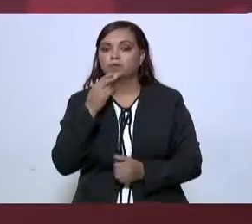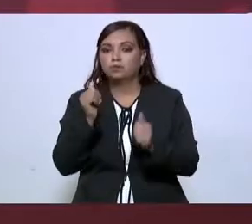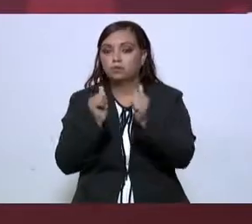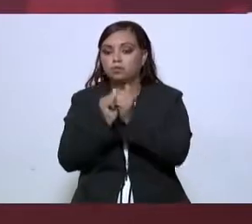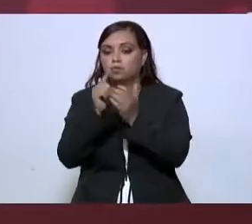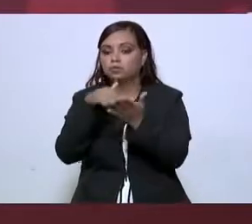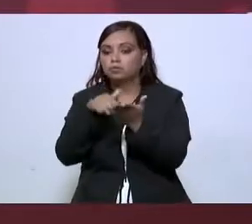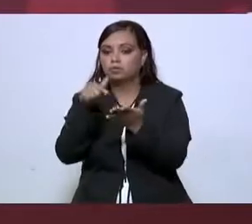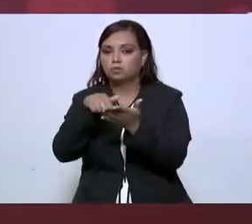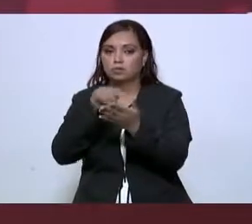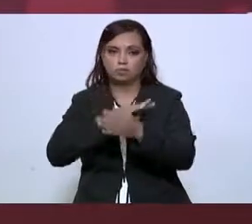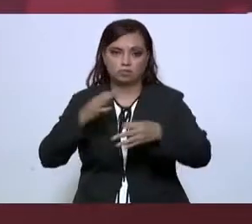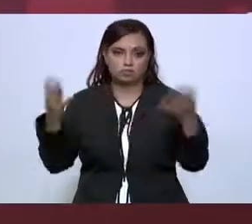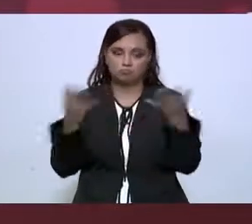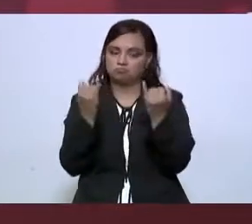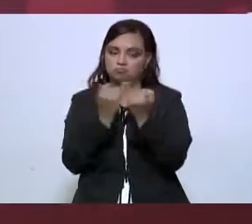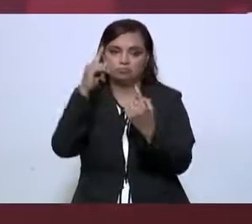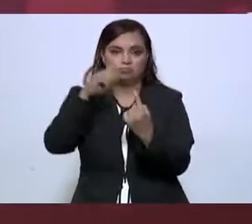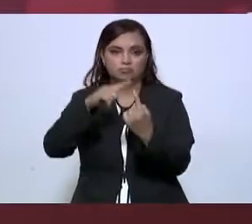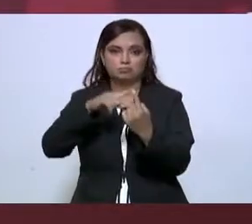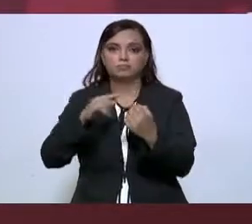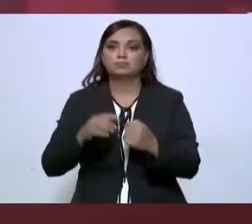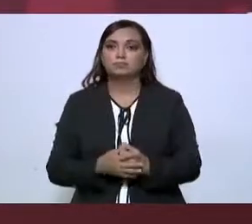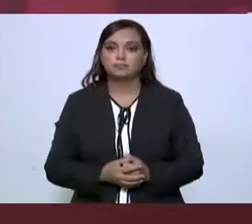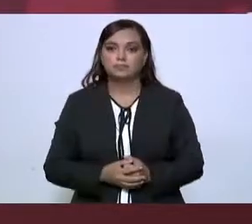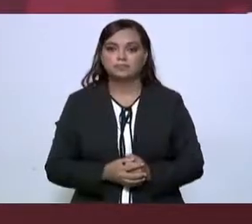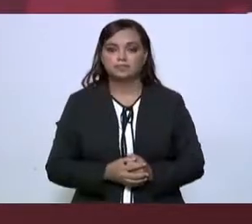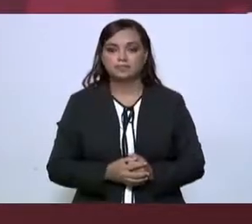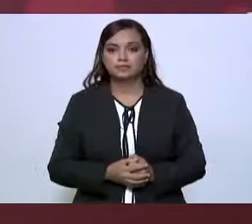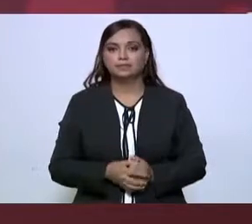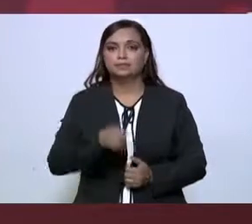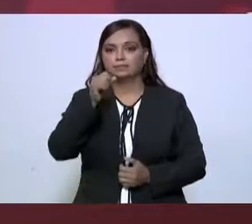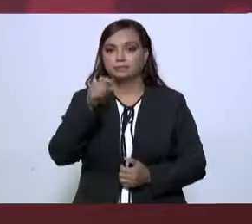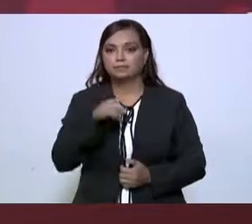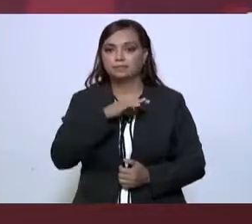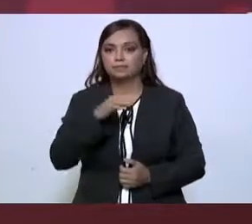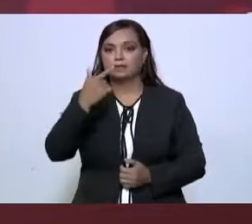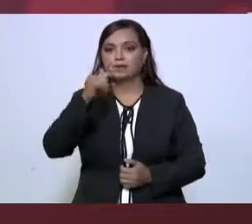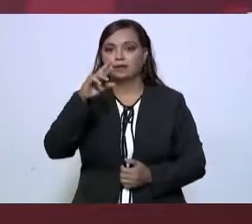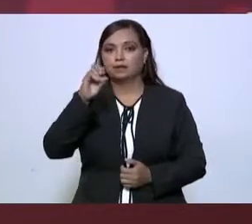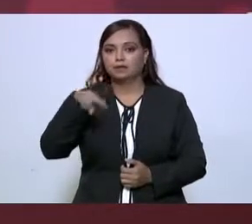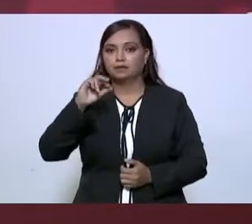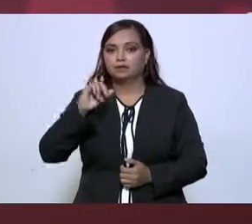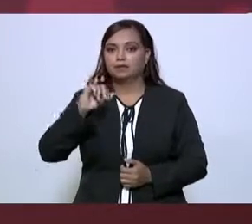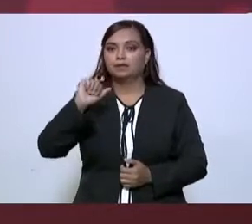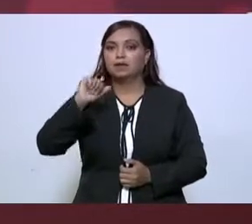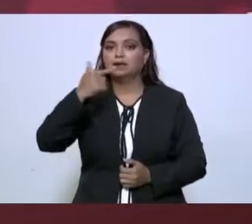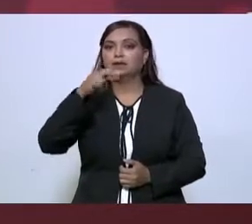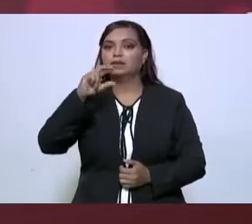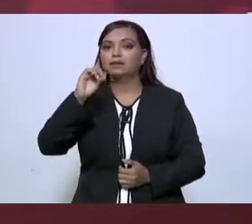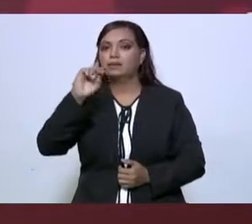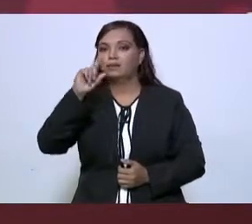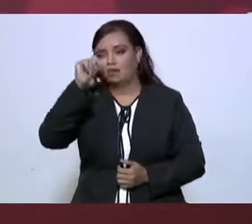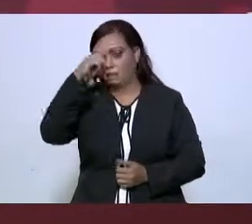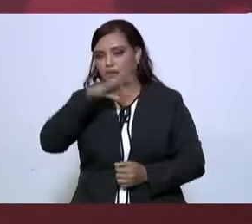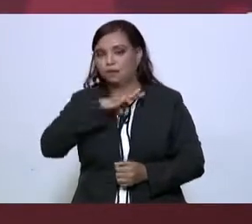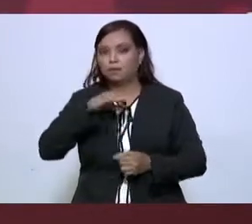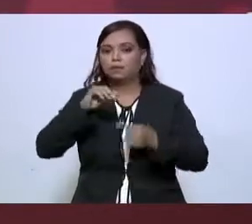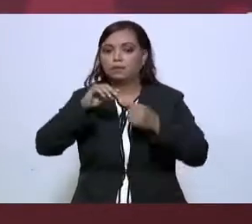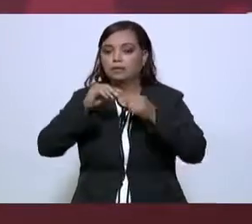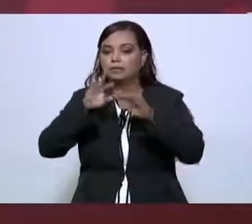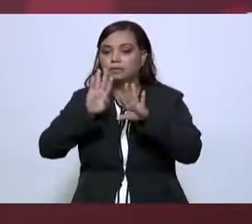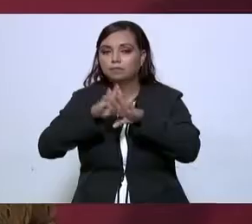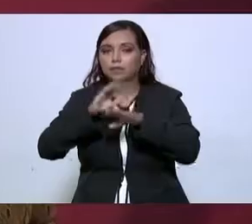tiene, se puede llevar a cabo esta tarea. La que sigue. Y también el granel agrícola, también puede servir para importar o